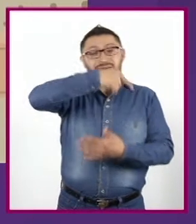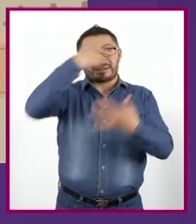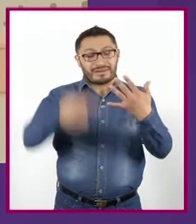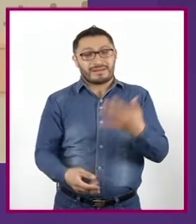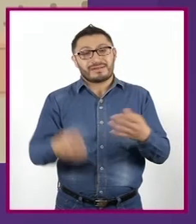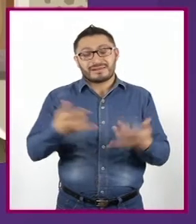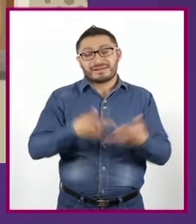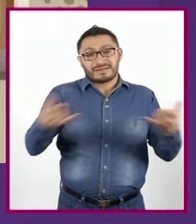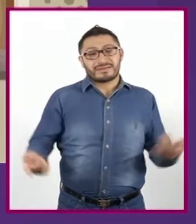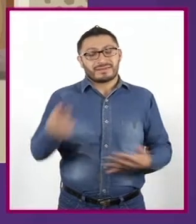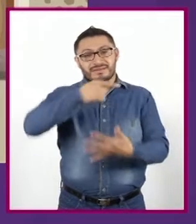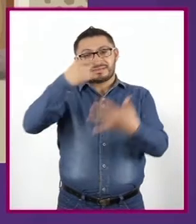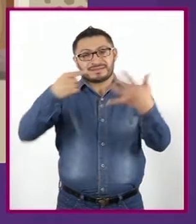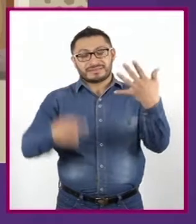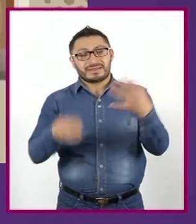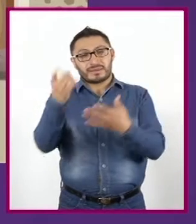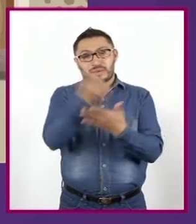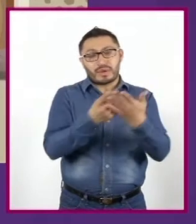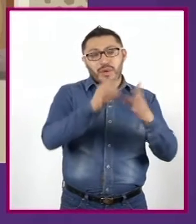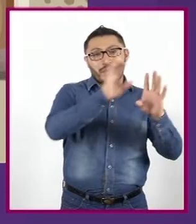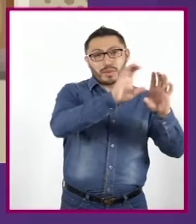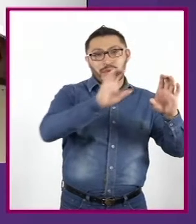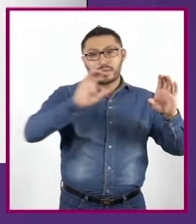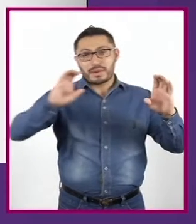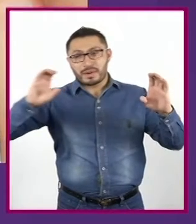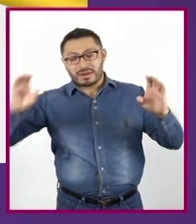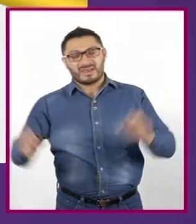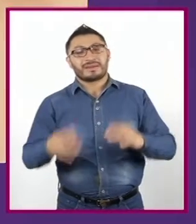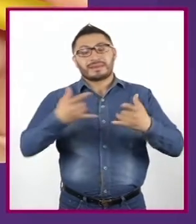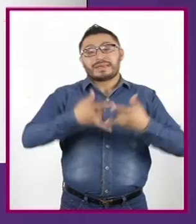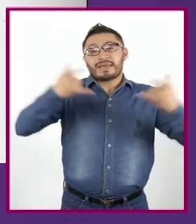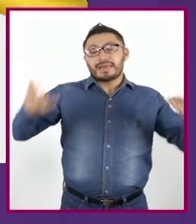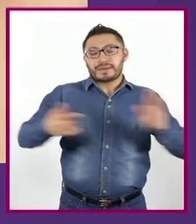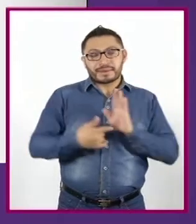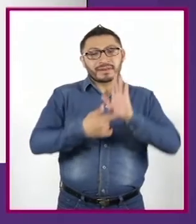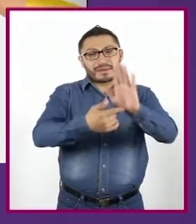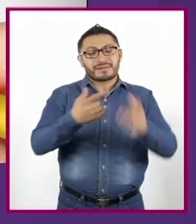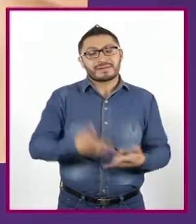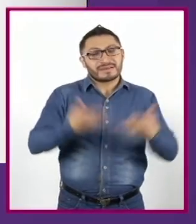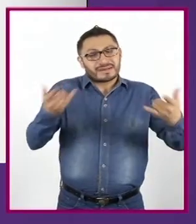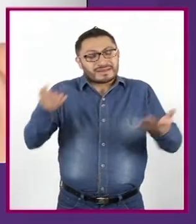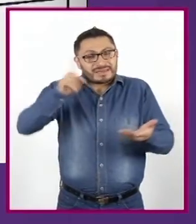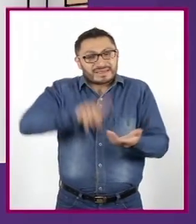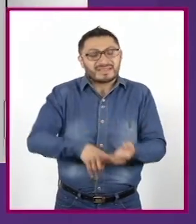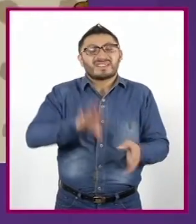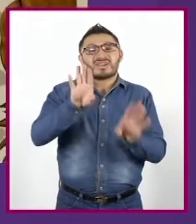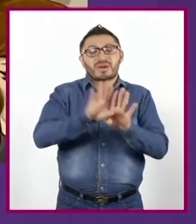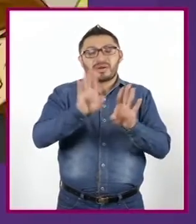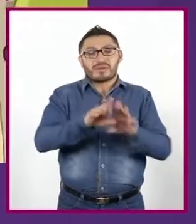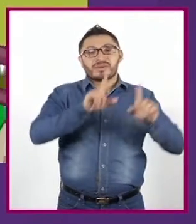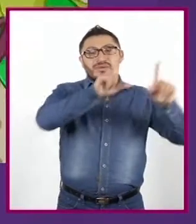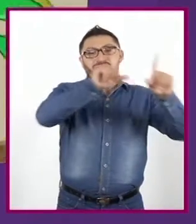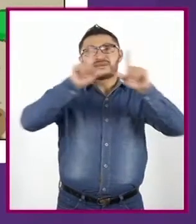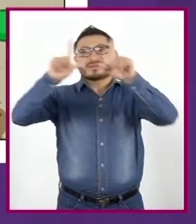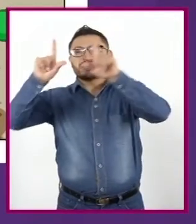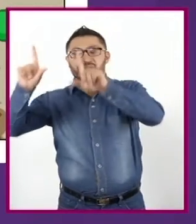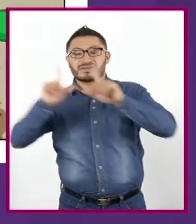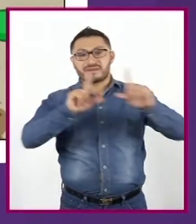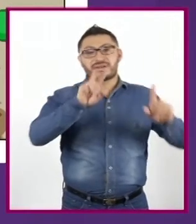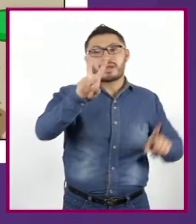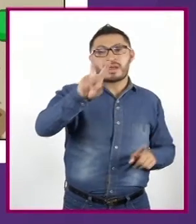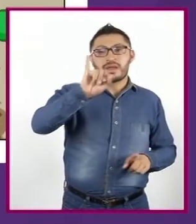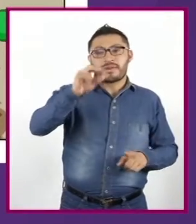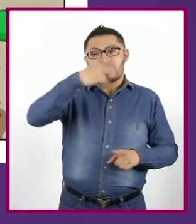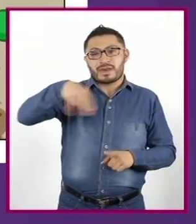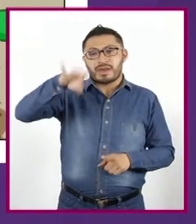a través de secuencias de imágenes Las historias que presentan las historietas se cuentan en viñetas Cada una